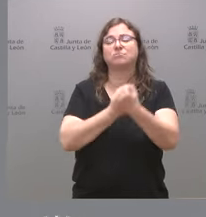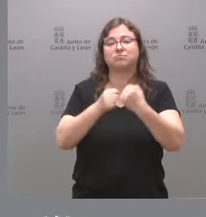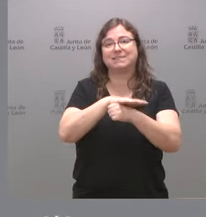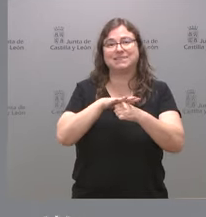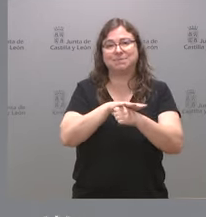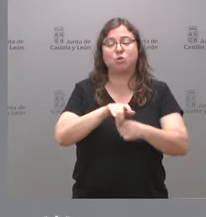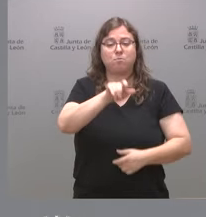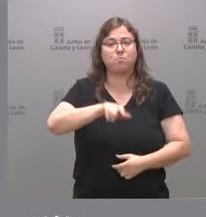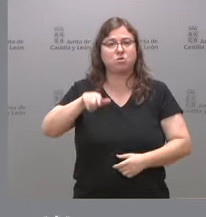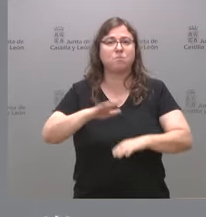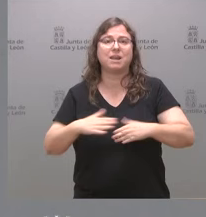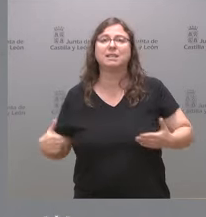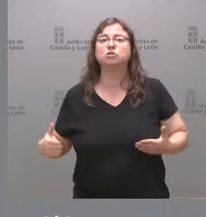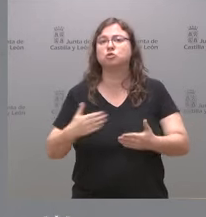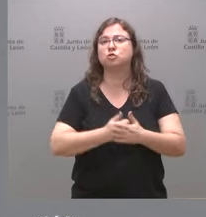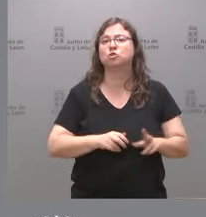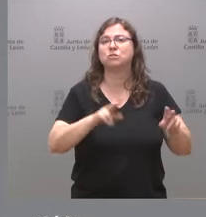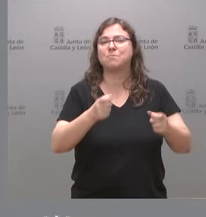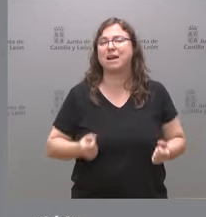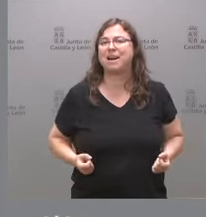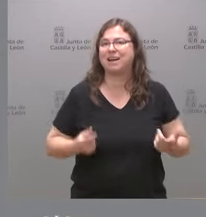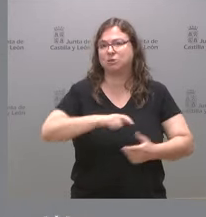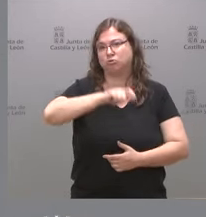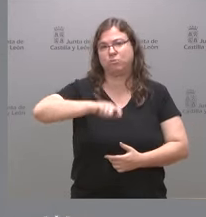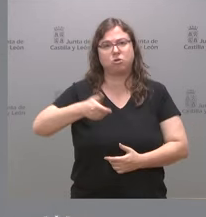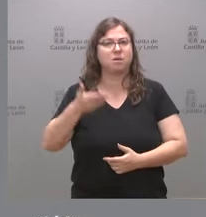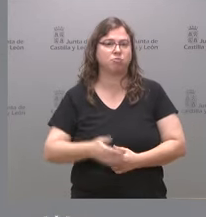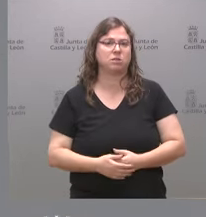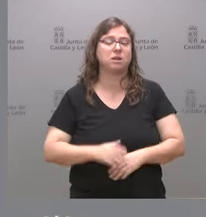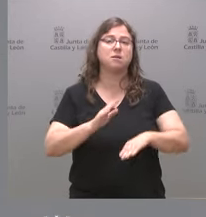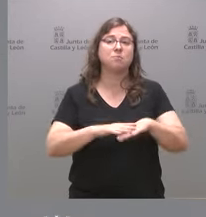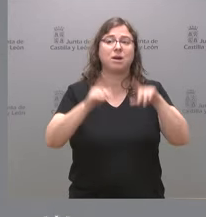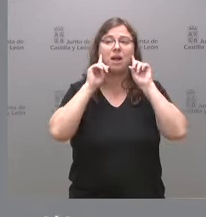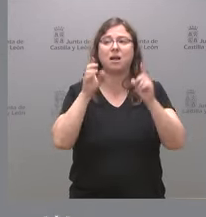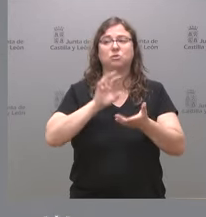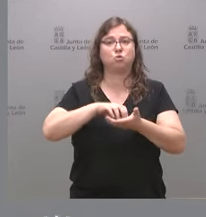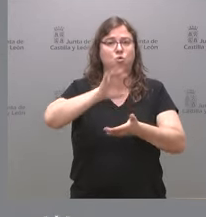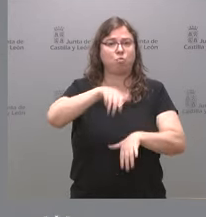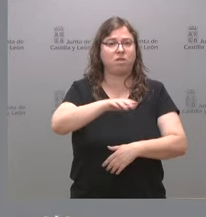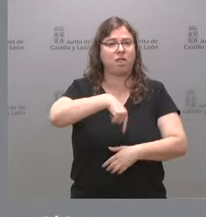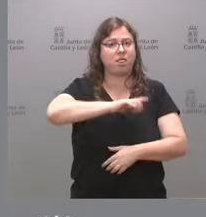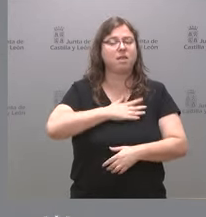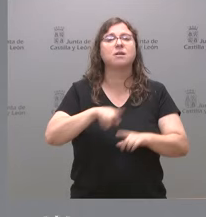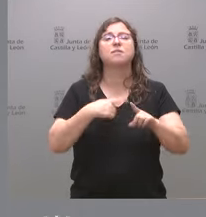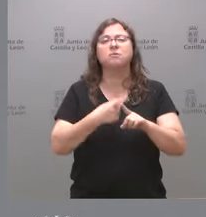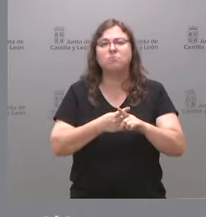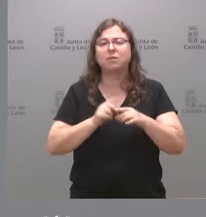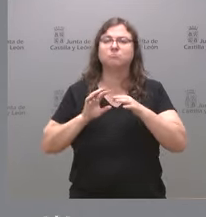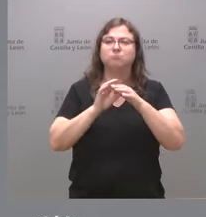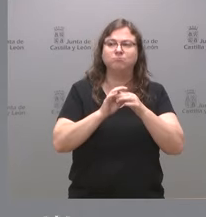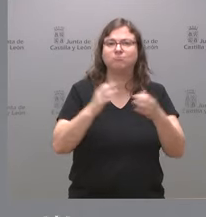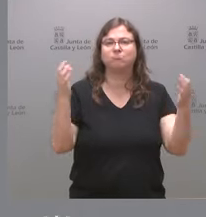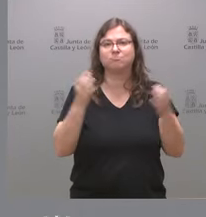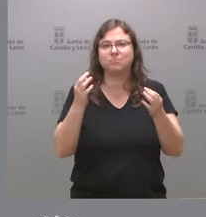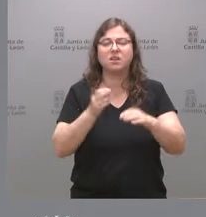para todo lo que es la carga de los gastos de personal que son importantes en el caso de nuestra comunidad autónoma y además reuniones específicas en relación con lo que son